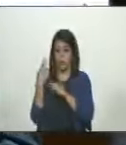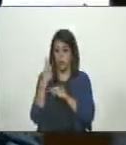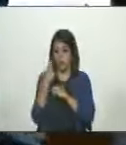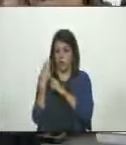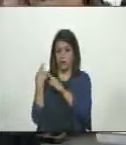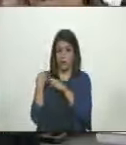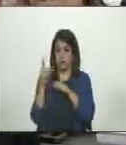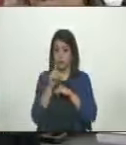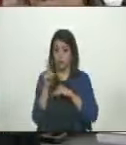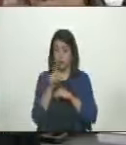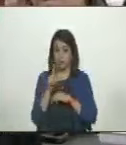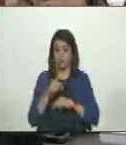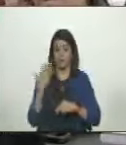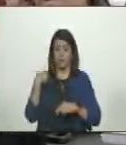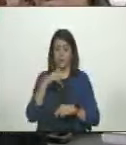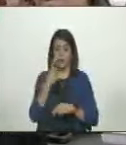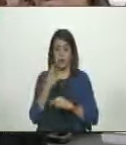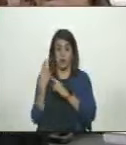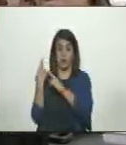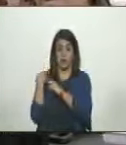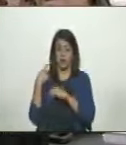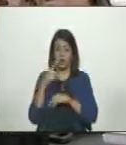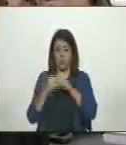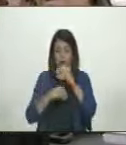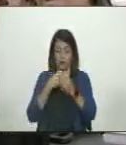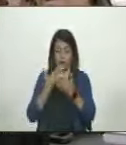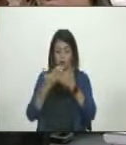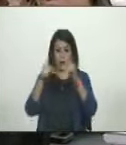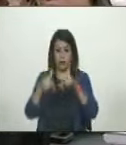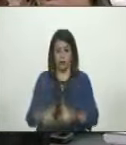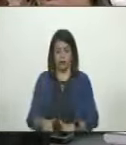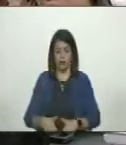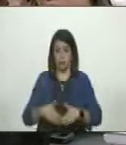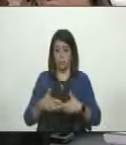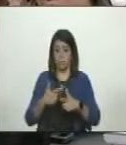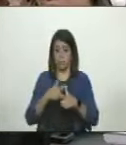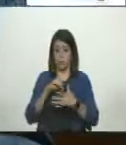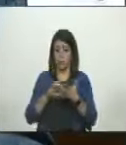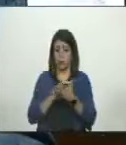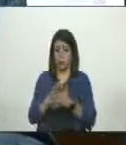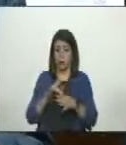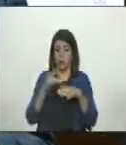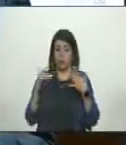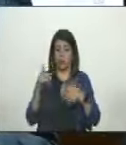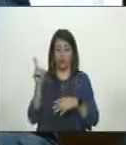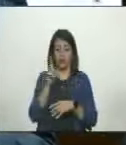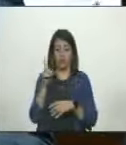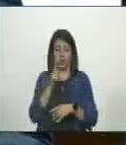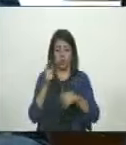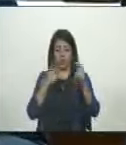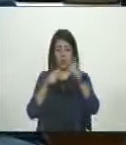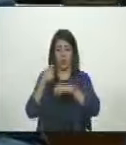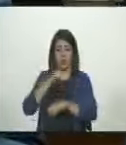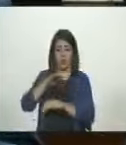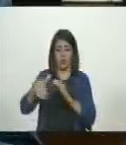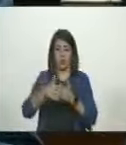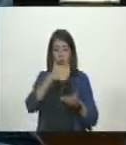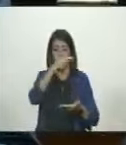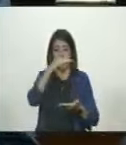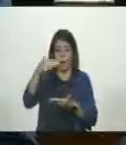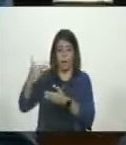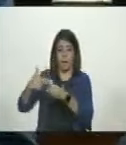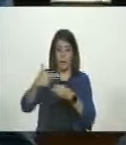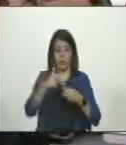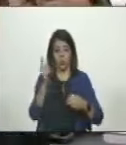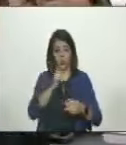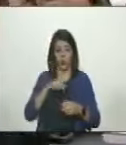todo lo contrario. Si fuésemos irresponsables no hubiéramos llegado hasta acá con esta agresión tan grande. No se va a exportar todos los barriles de petróleo,